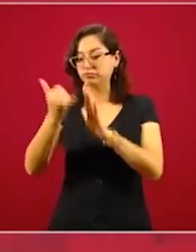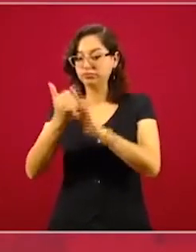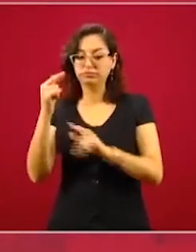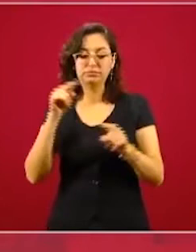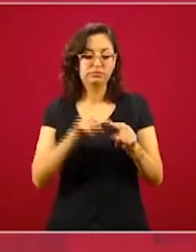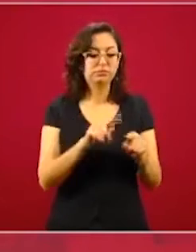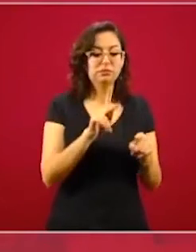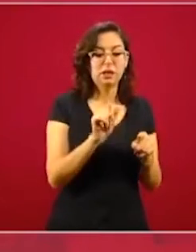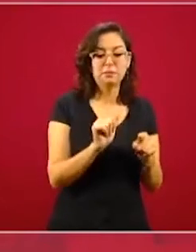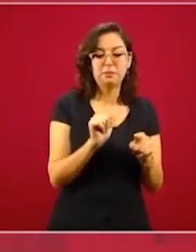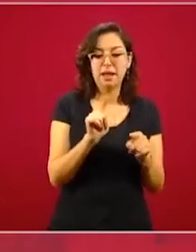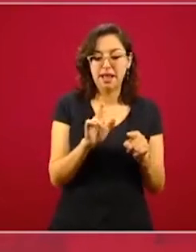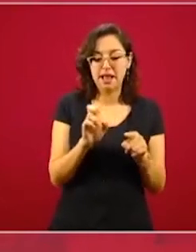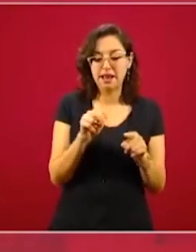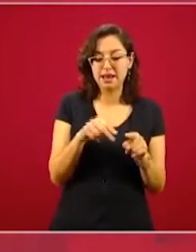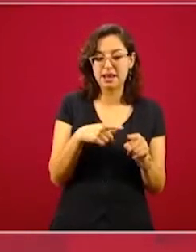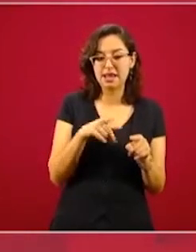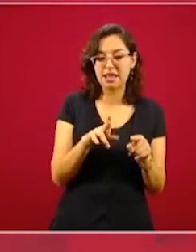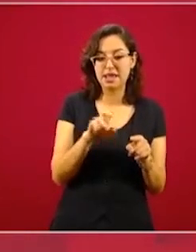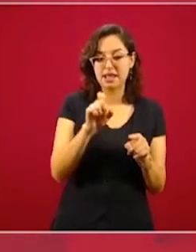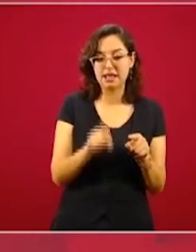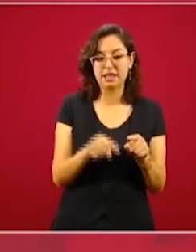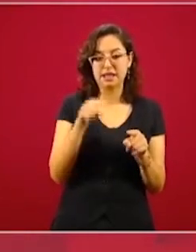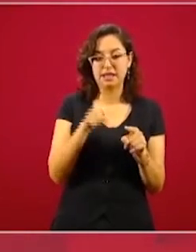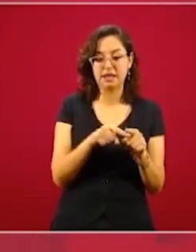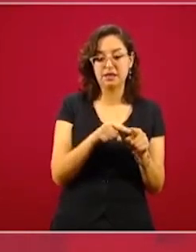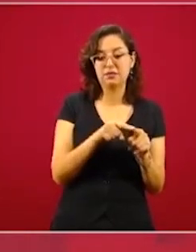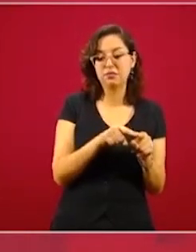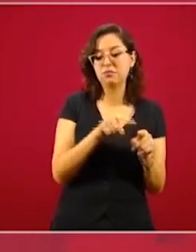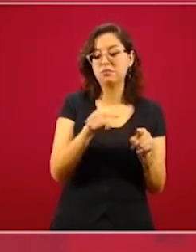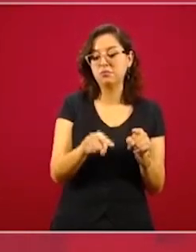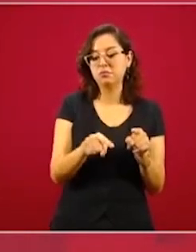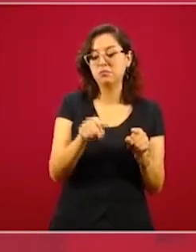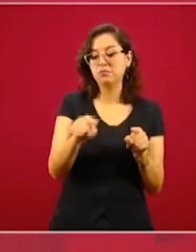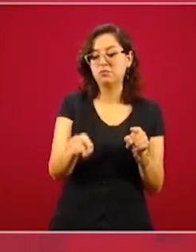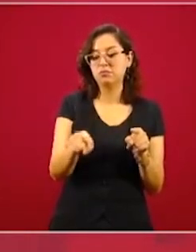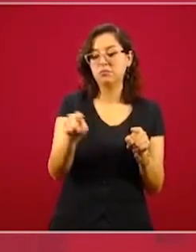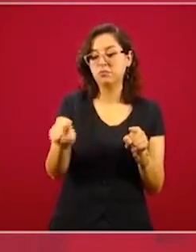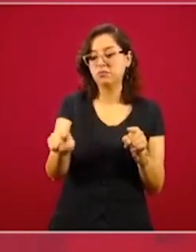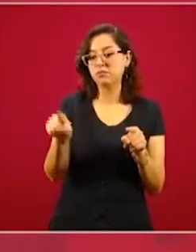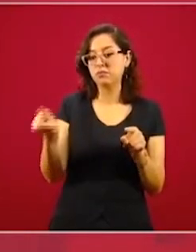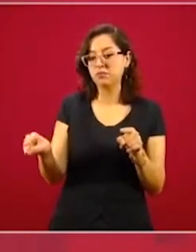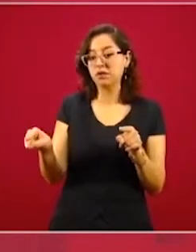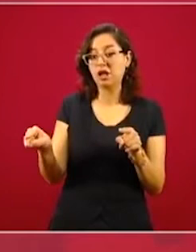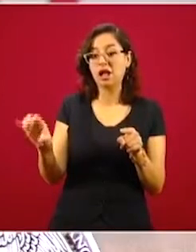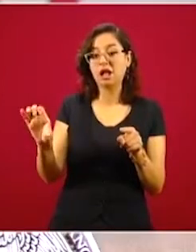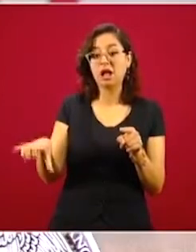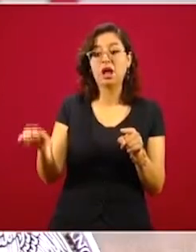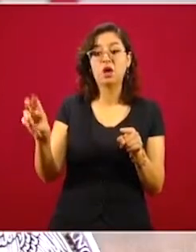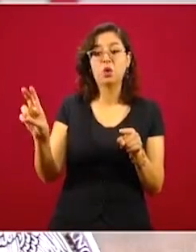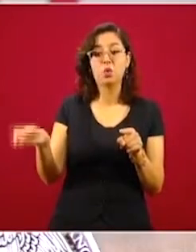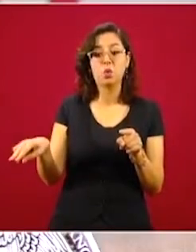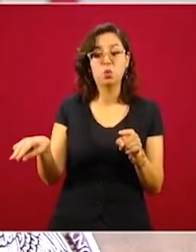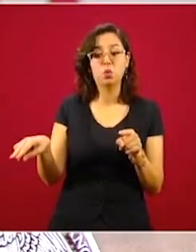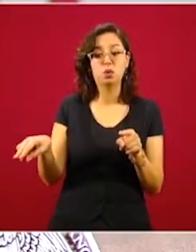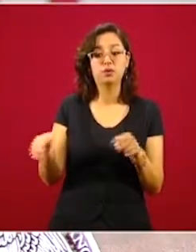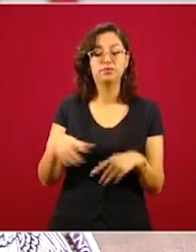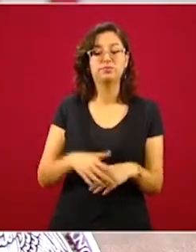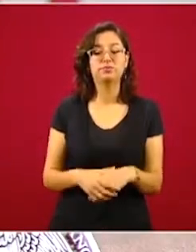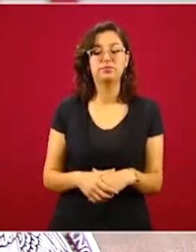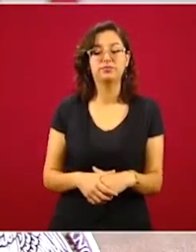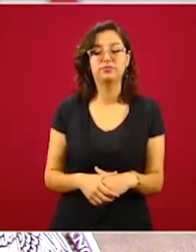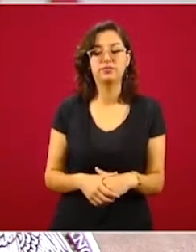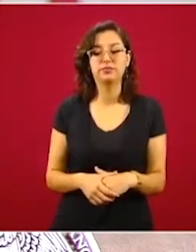Palenque, con estos cuatro tramos, hasta Cancún, pasando